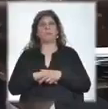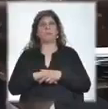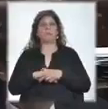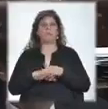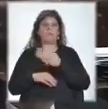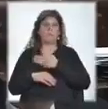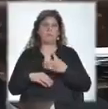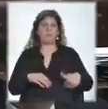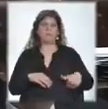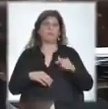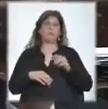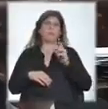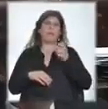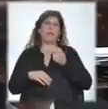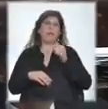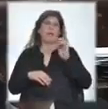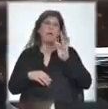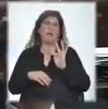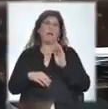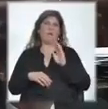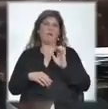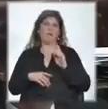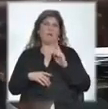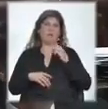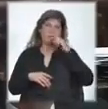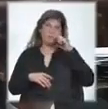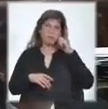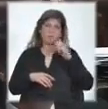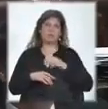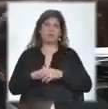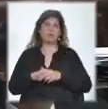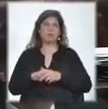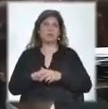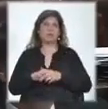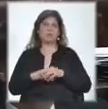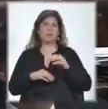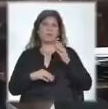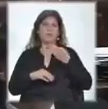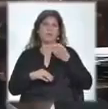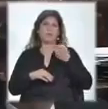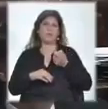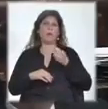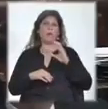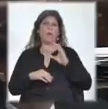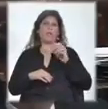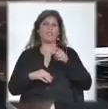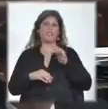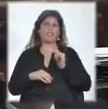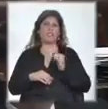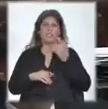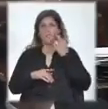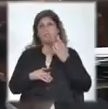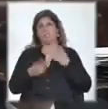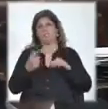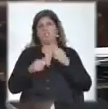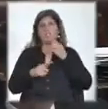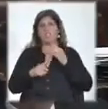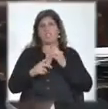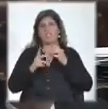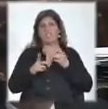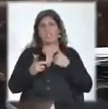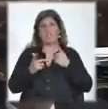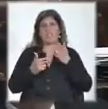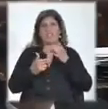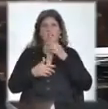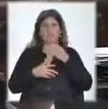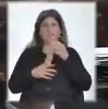El presidente de Afe, el señor Miguel Baxi, dijo que los que hablaban como yo hacíamos